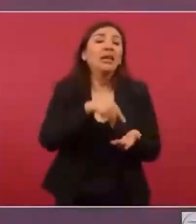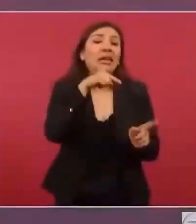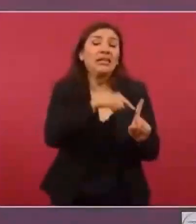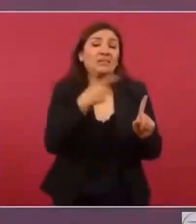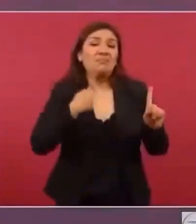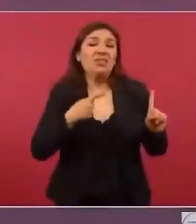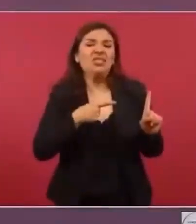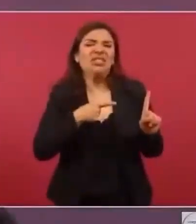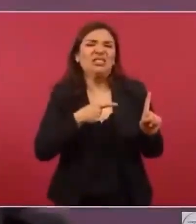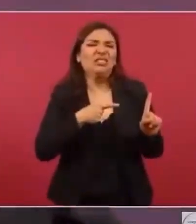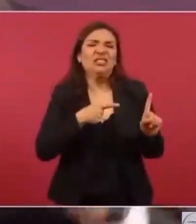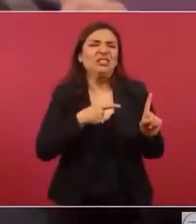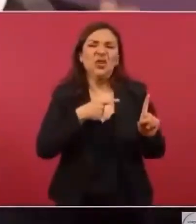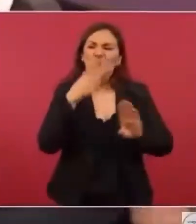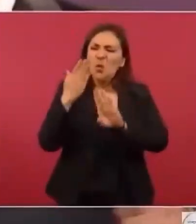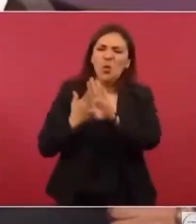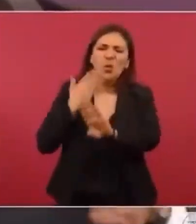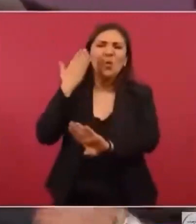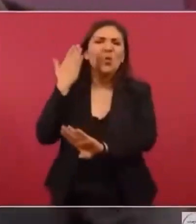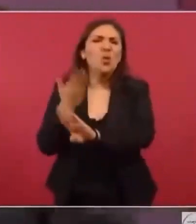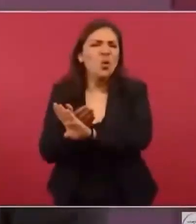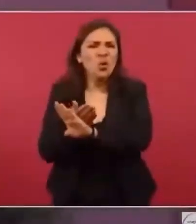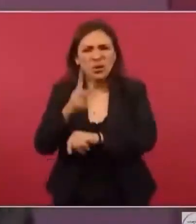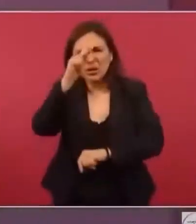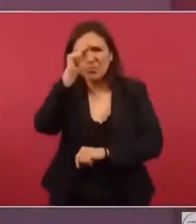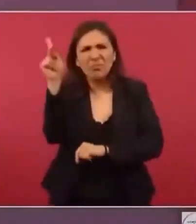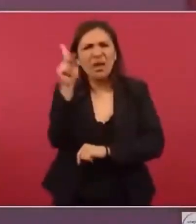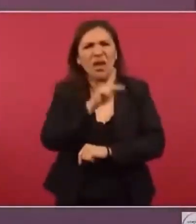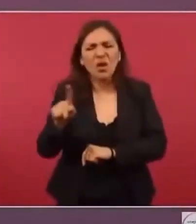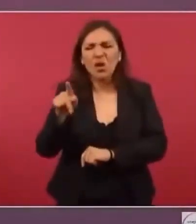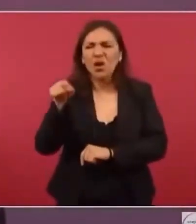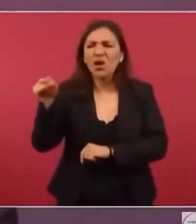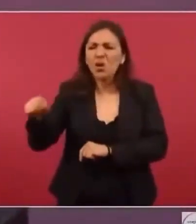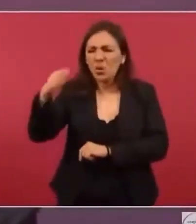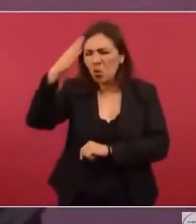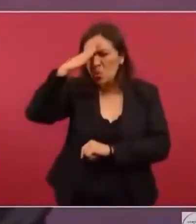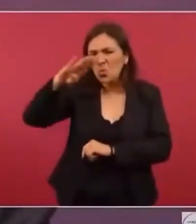de Cuba.